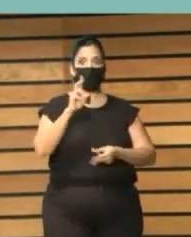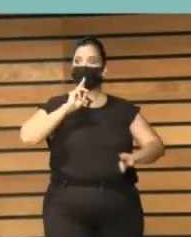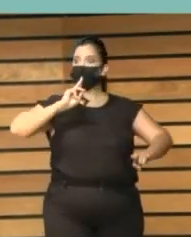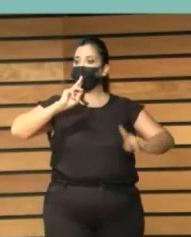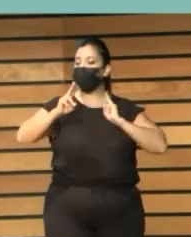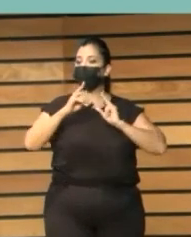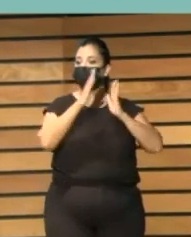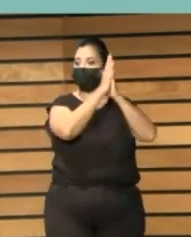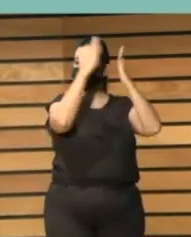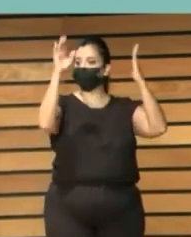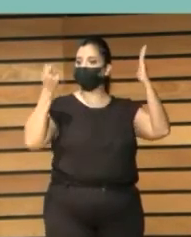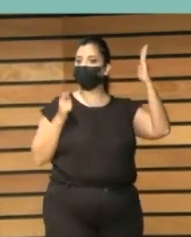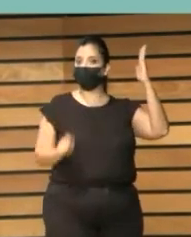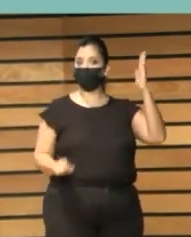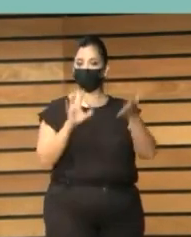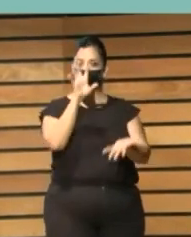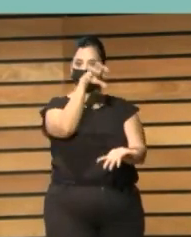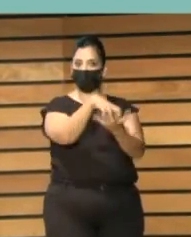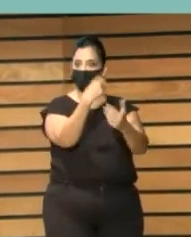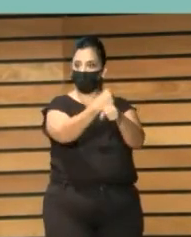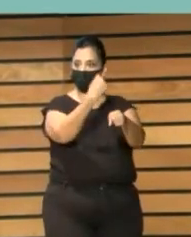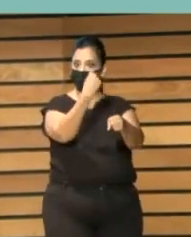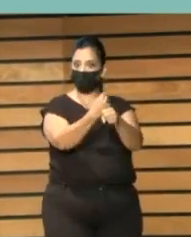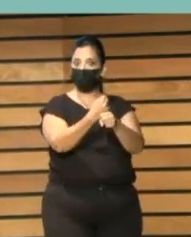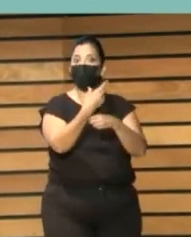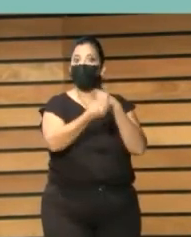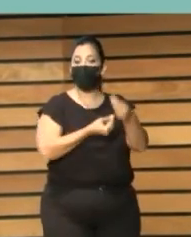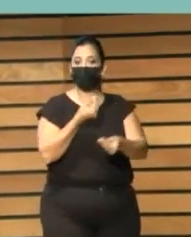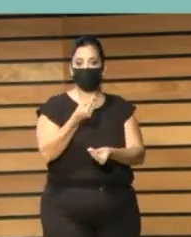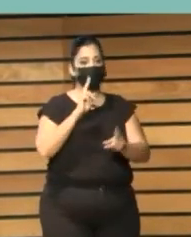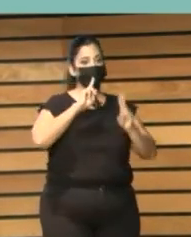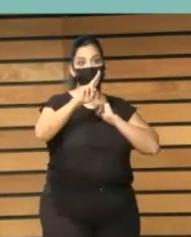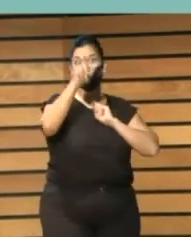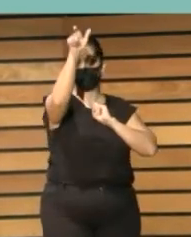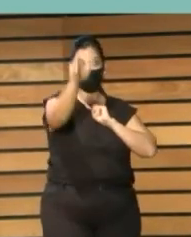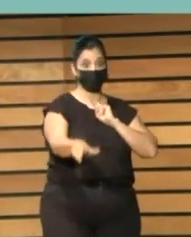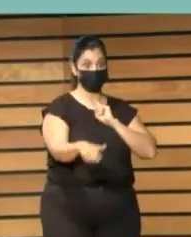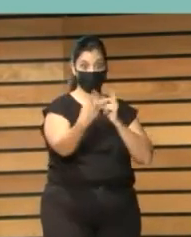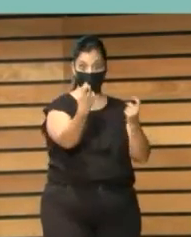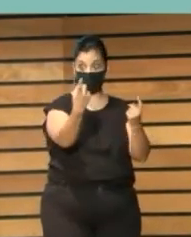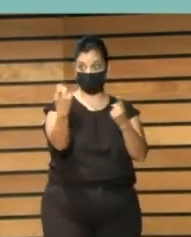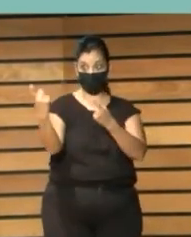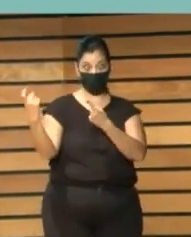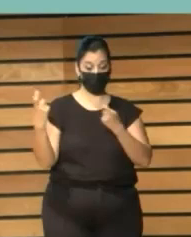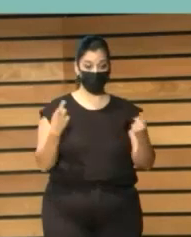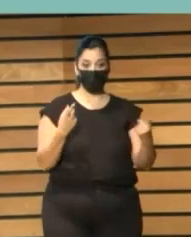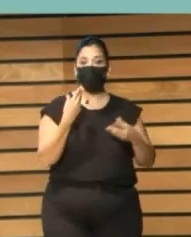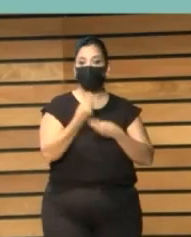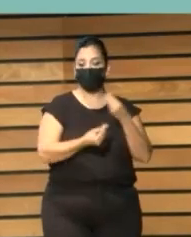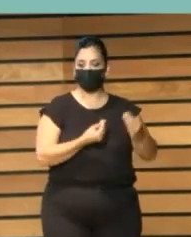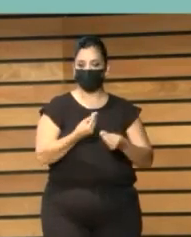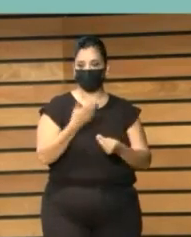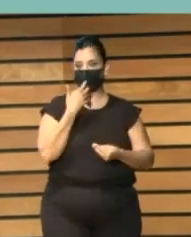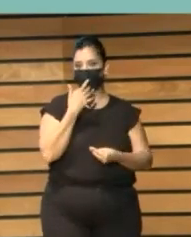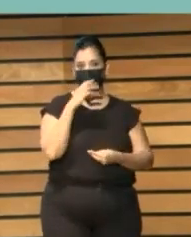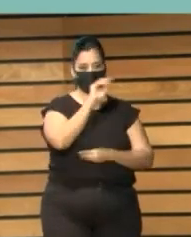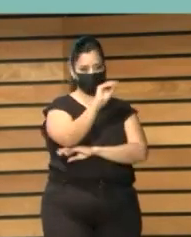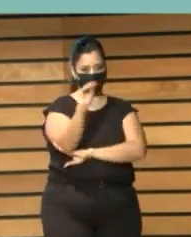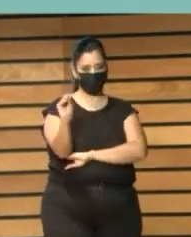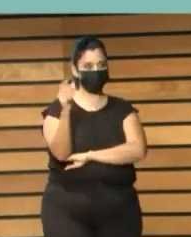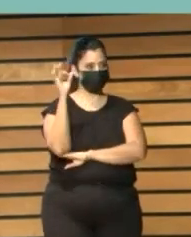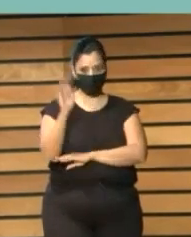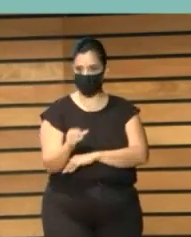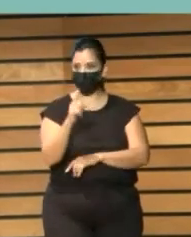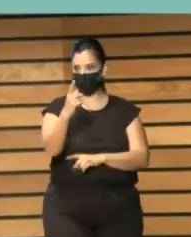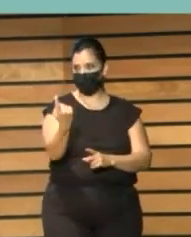básicamente, rápidamente a las necesidades de los usuarios. Pongo un ejemplo y cualquiera de los que estáis aquí podríais poner más.